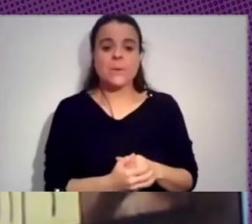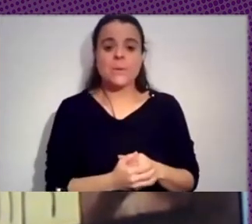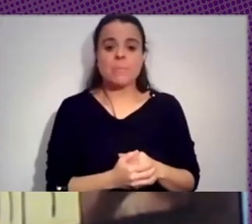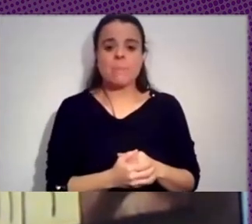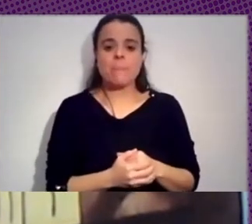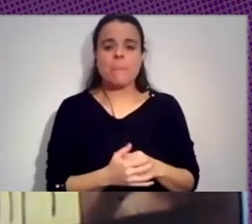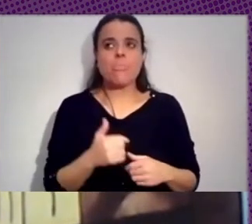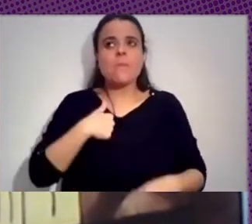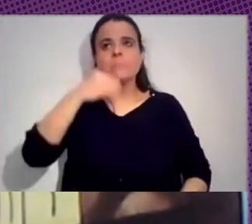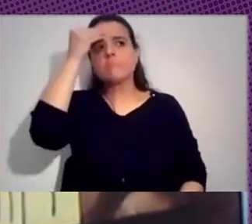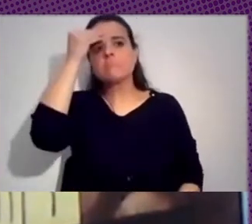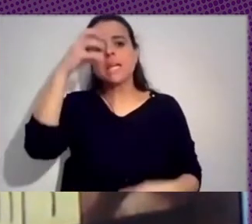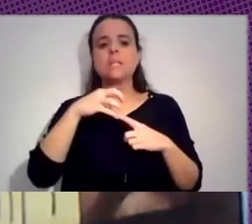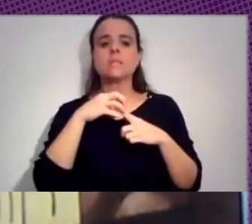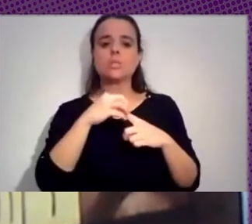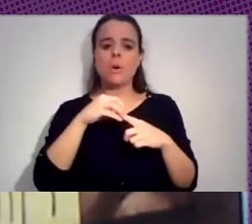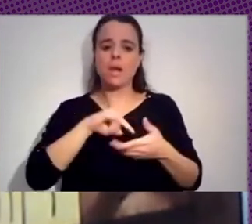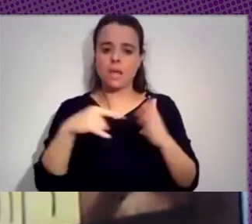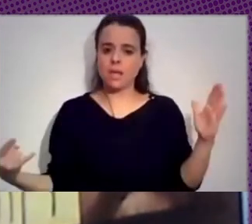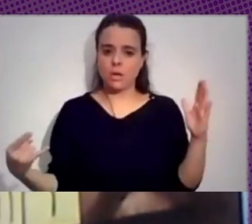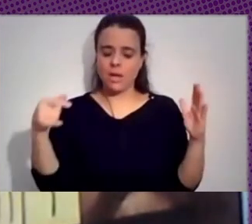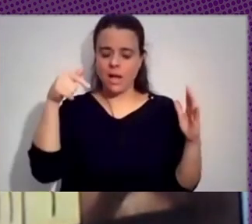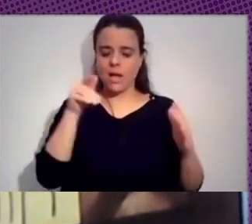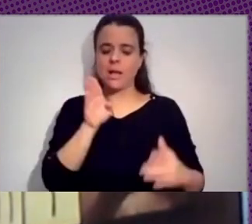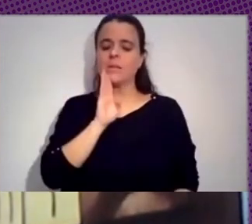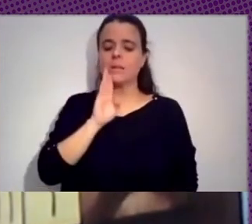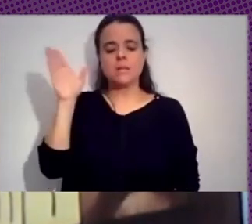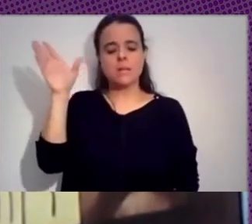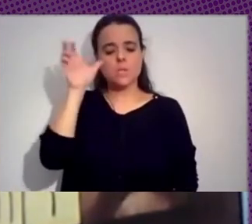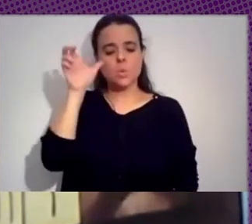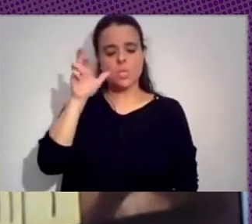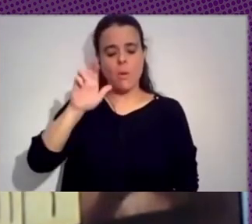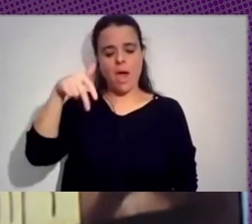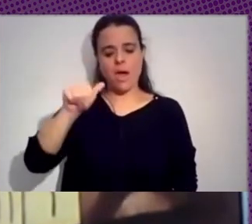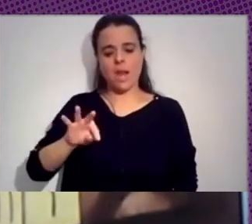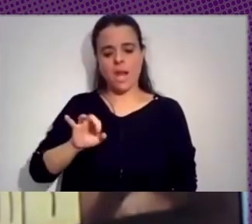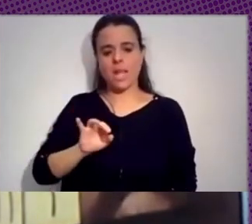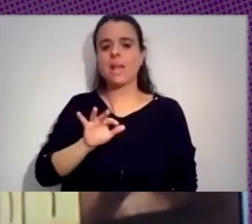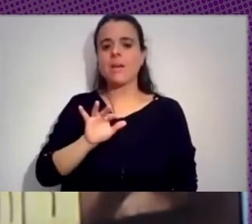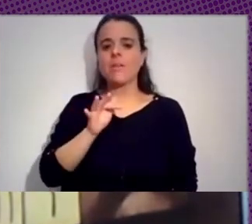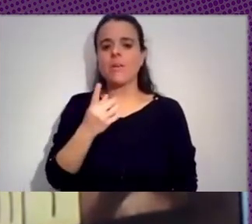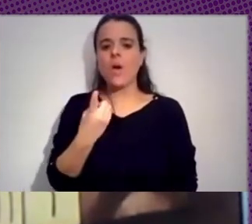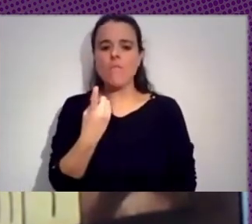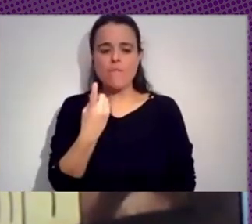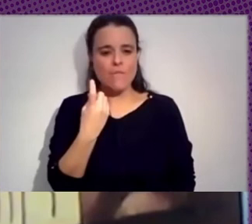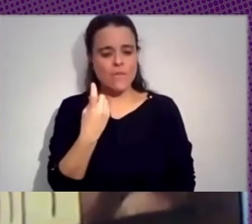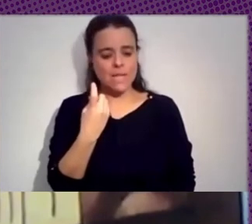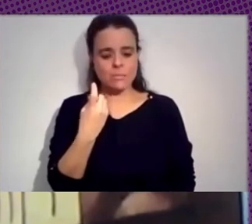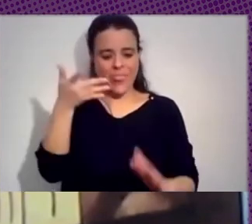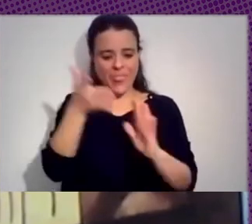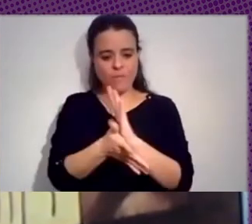tiendo a pensar que la soberanía tecnológica, así hoy la escuchaba Renata decir que es todavía difícil construir una definición de la soberanía